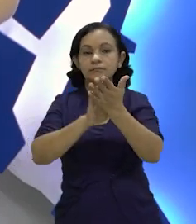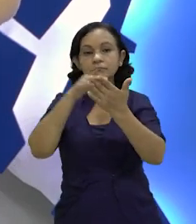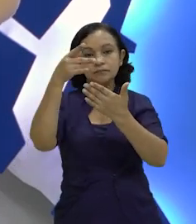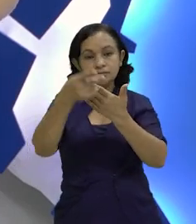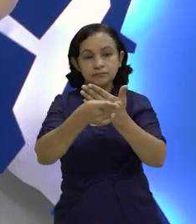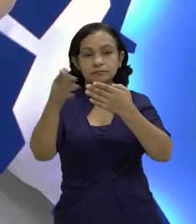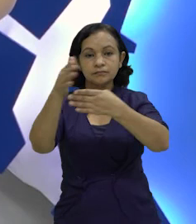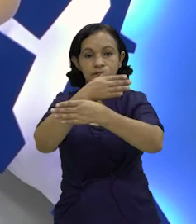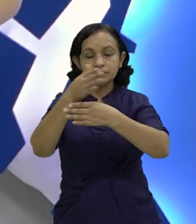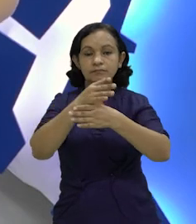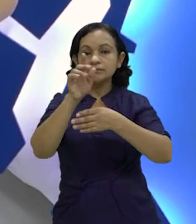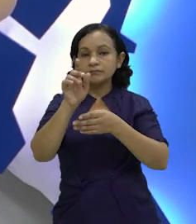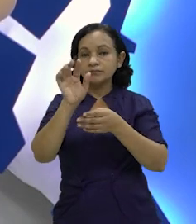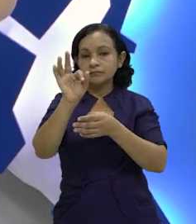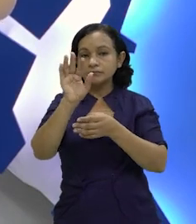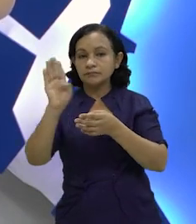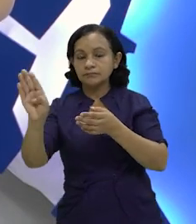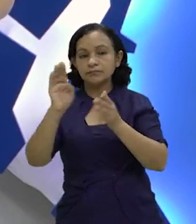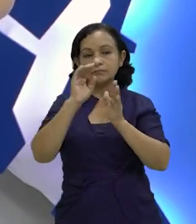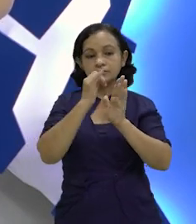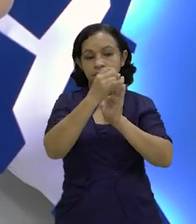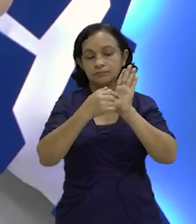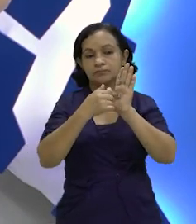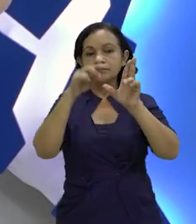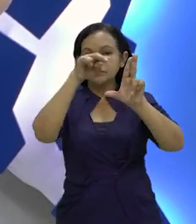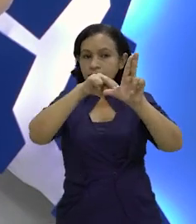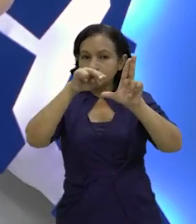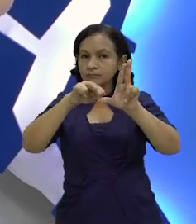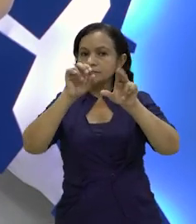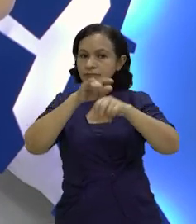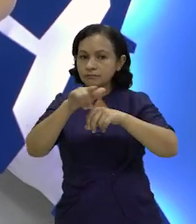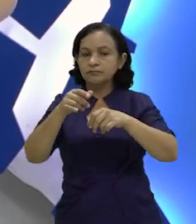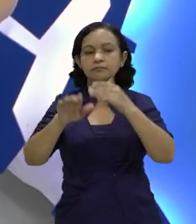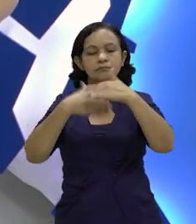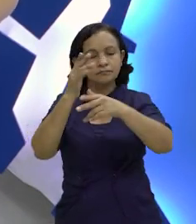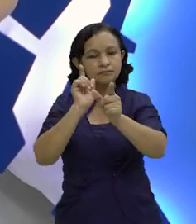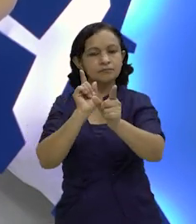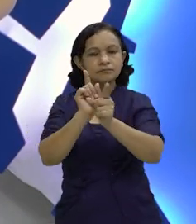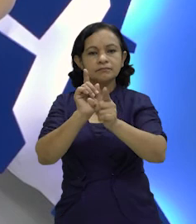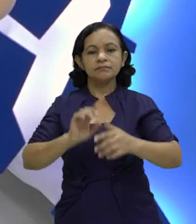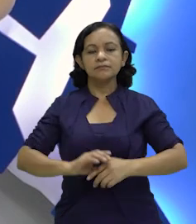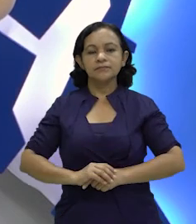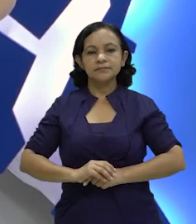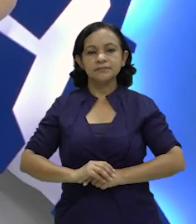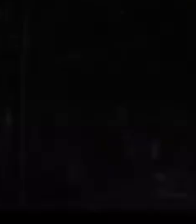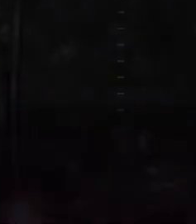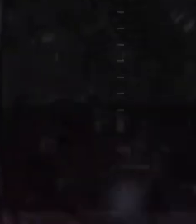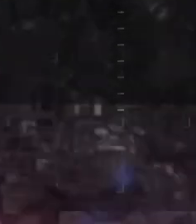otros programas en las redes sociales y en el canal de YouTube, buscándonos como sede Sinapred. Será hasta la próxima.